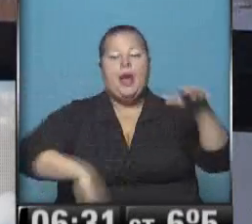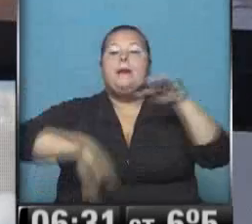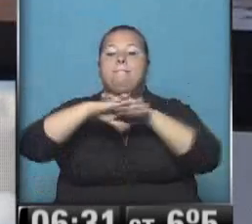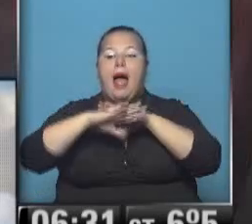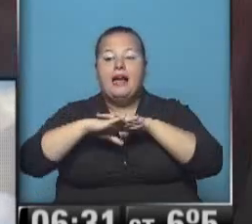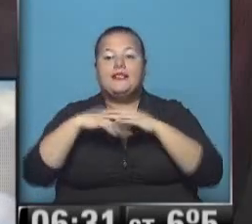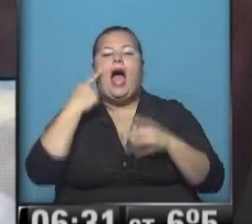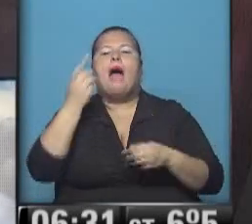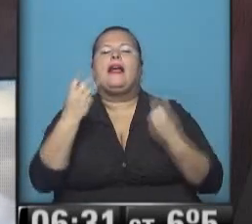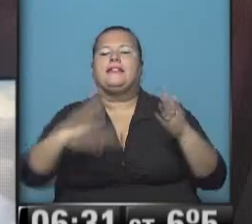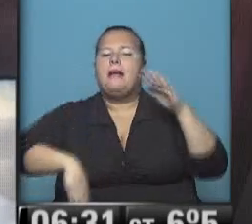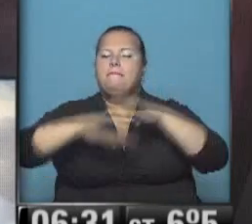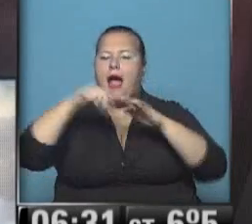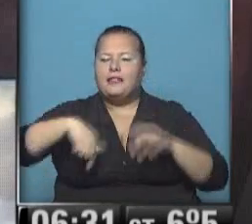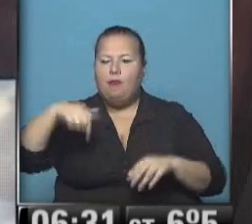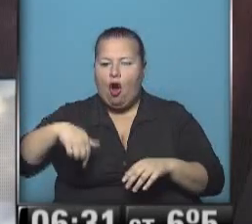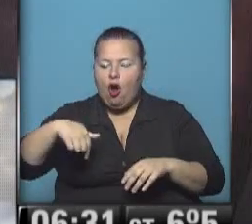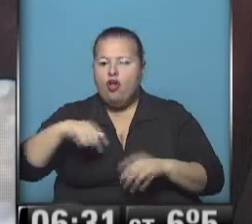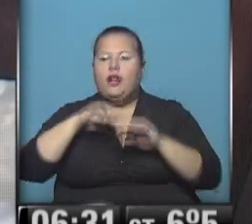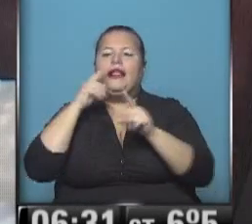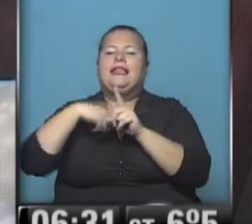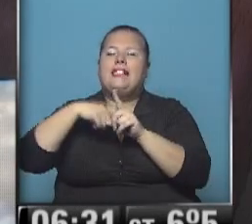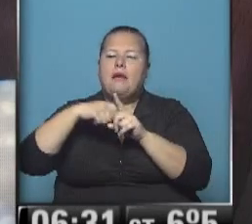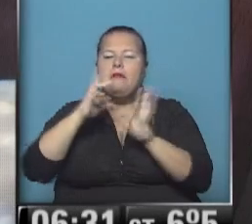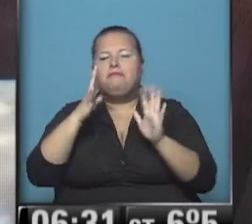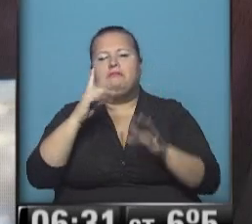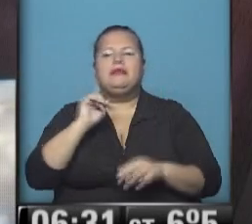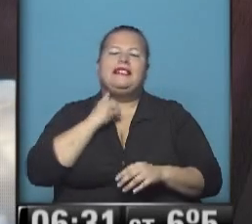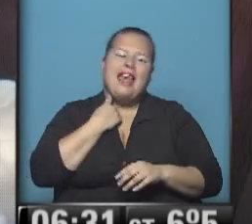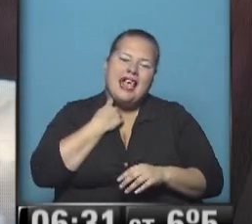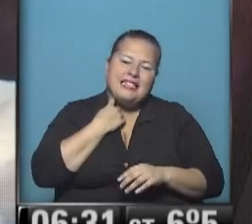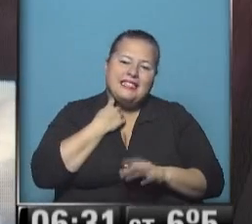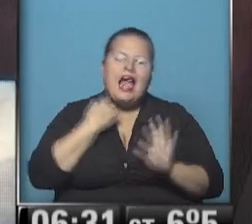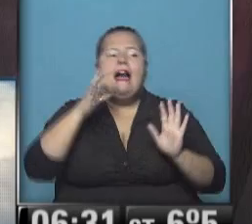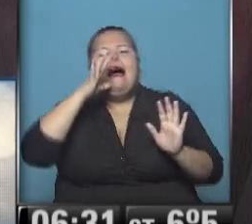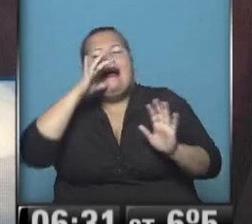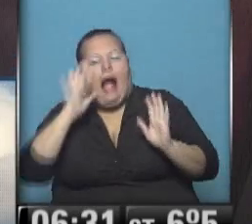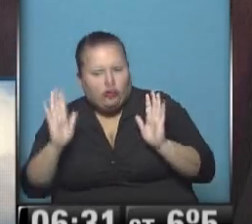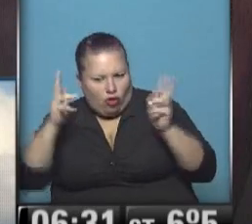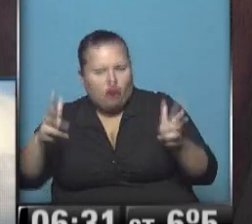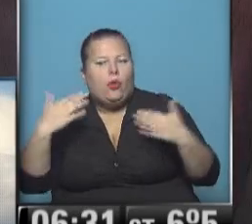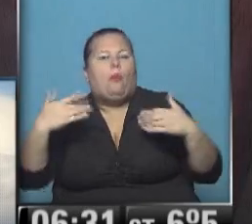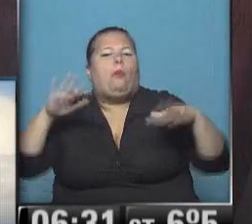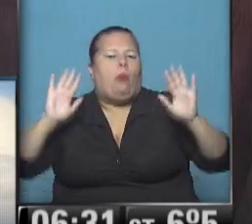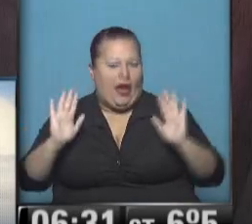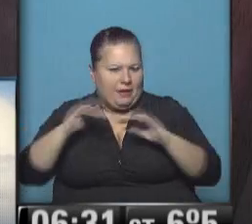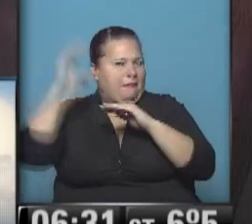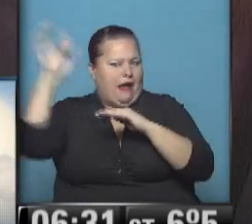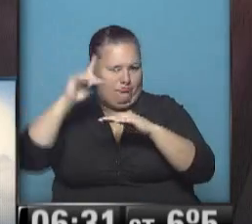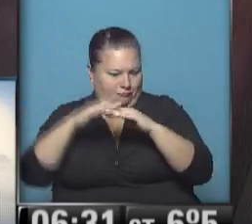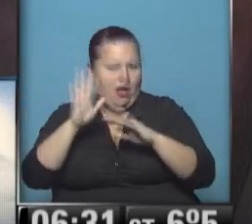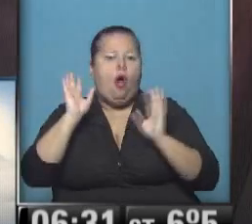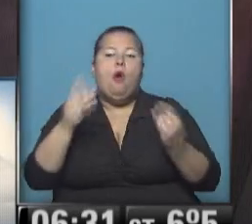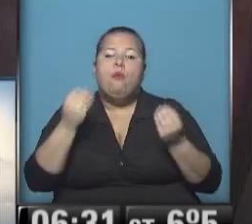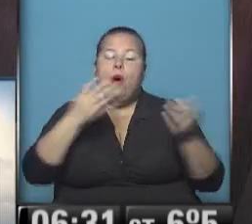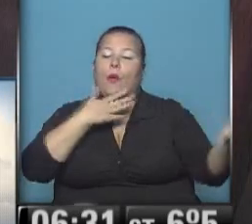¡Vamos con la máxima estimada para hoy! ¡El pronóstico! ¡Unos 13 hasta 14 grados podrían ser! ¡Porque